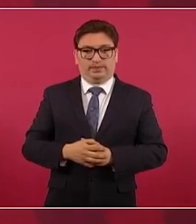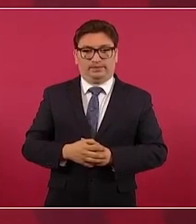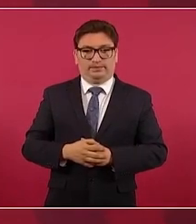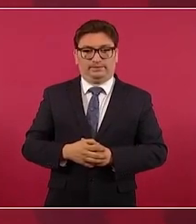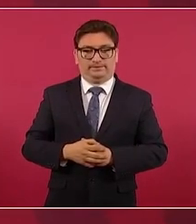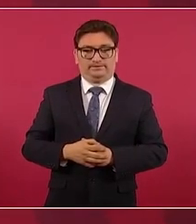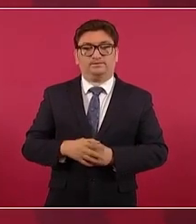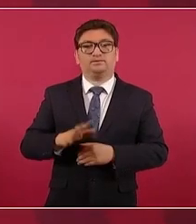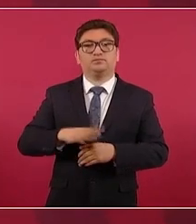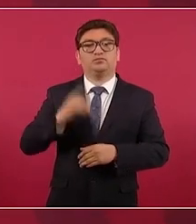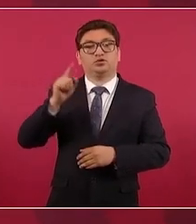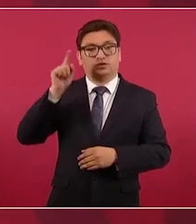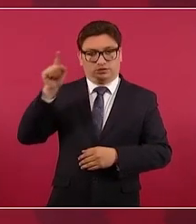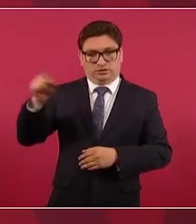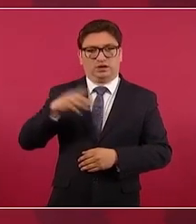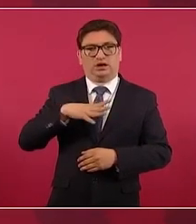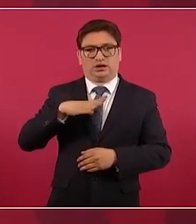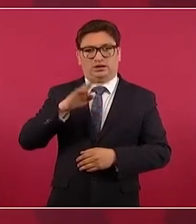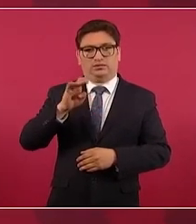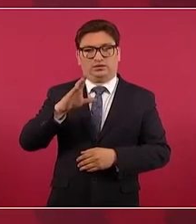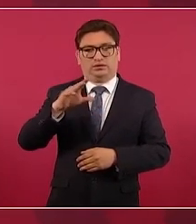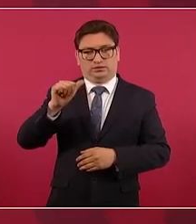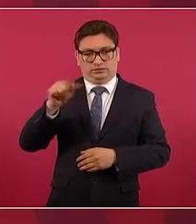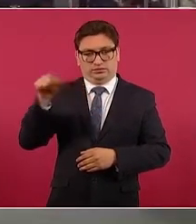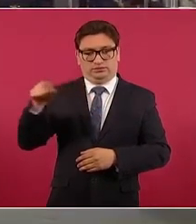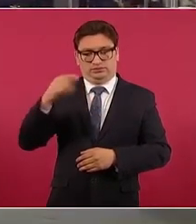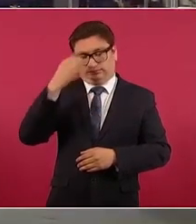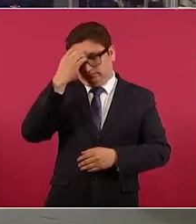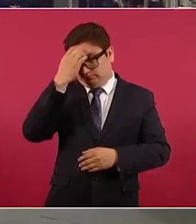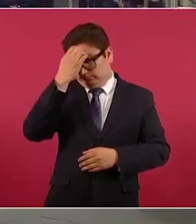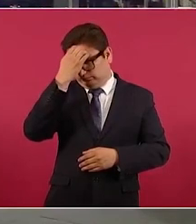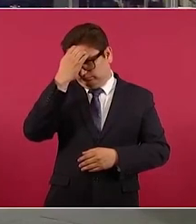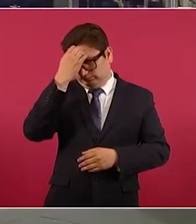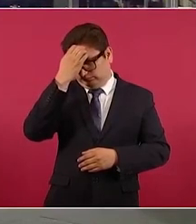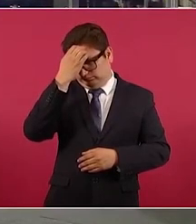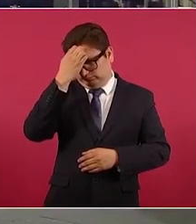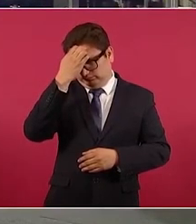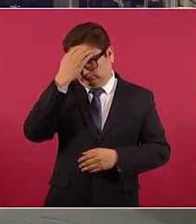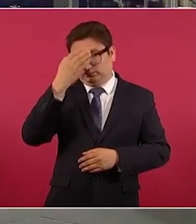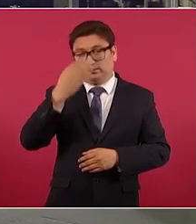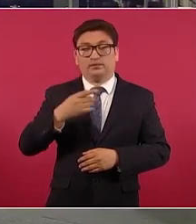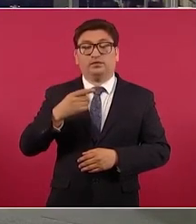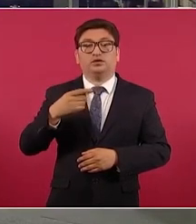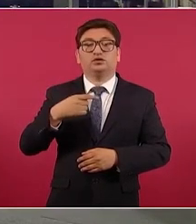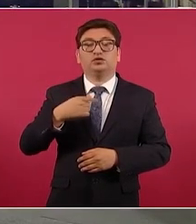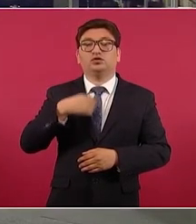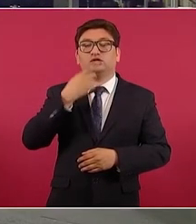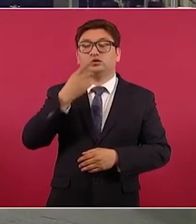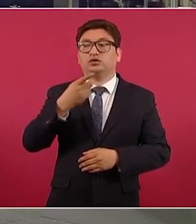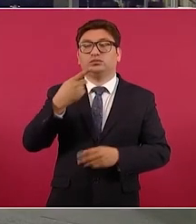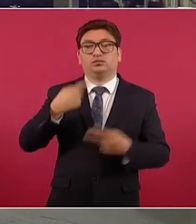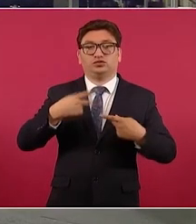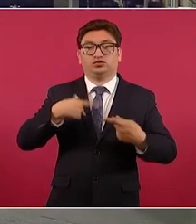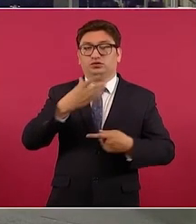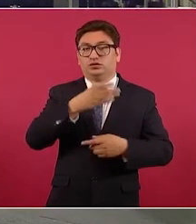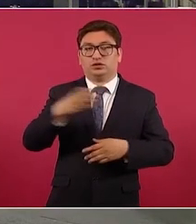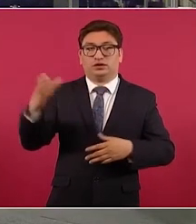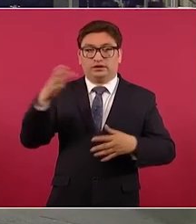porque ahí tienen becas pero estoy hablando de hijos de campesinos